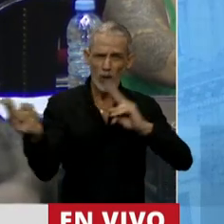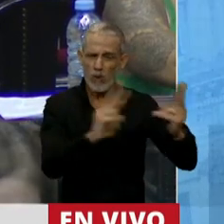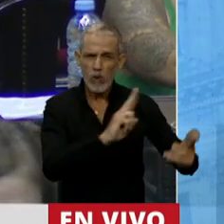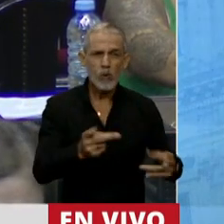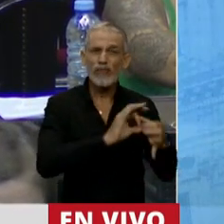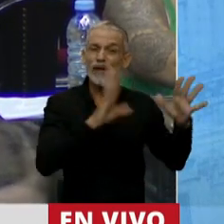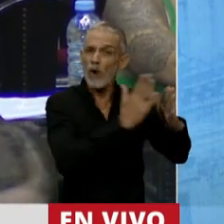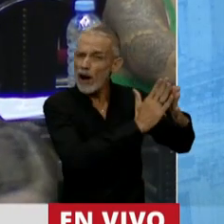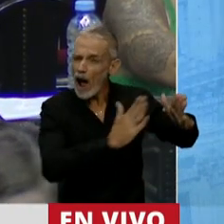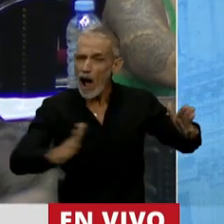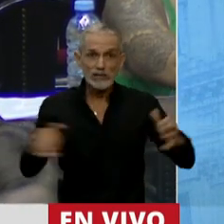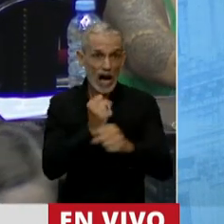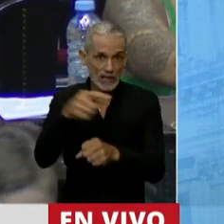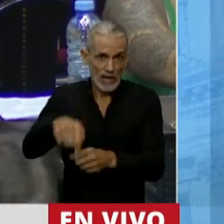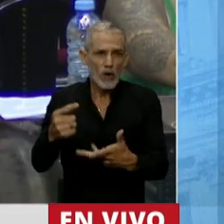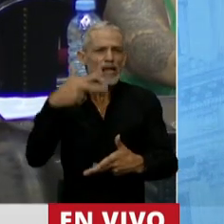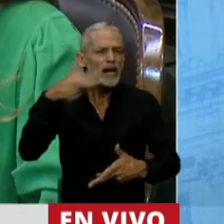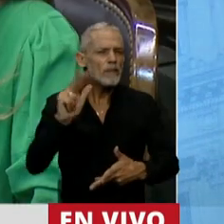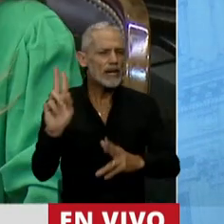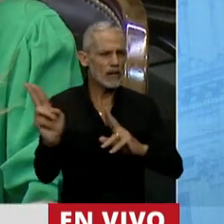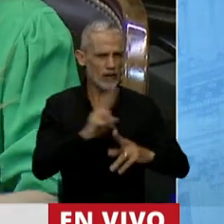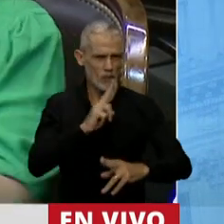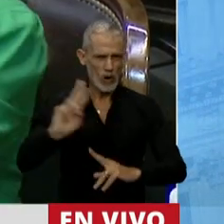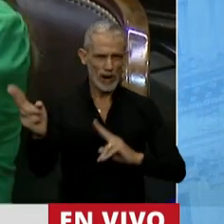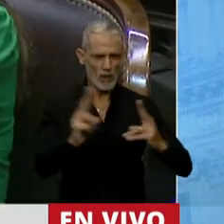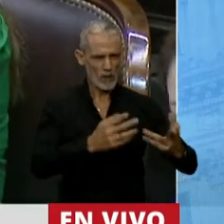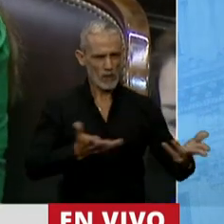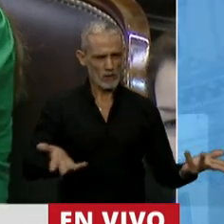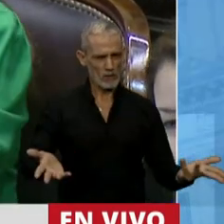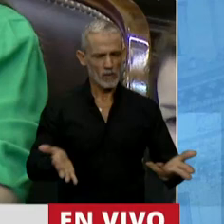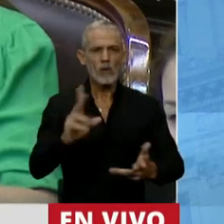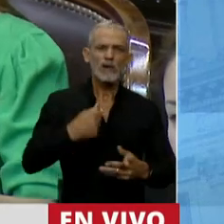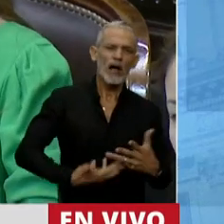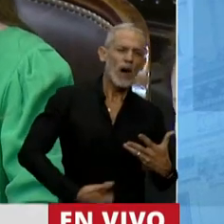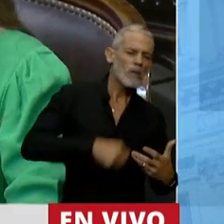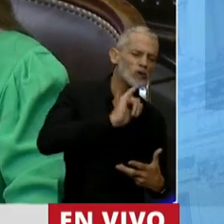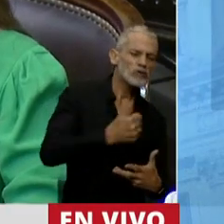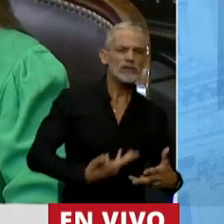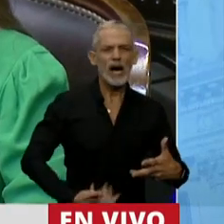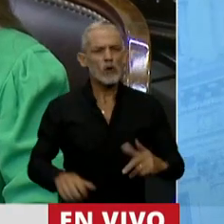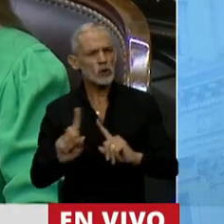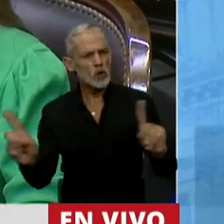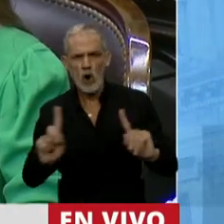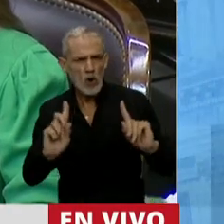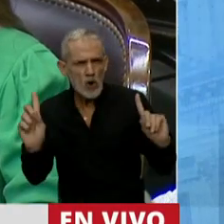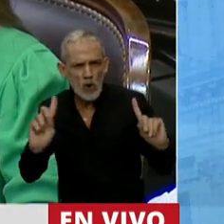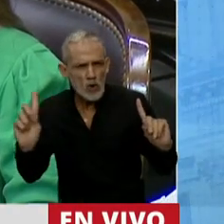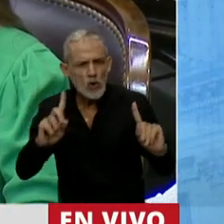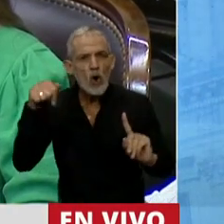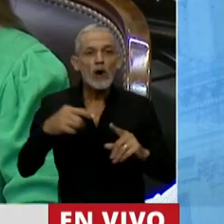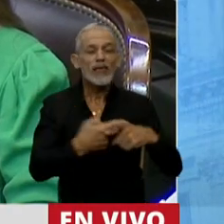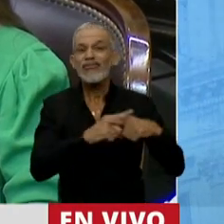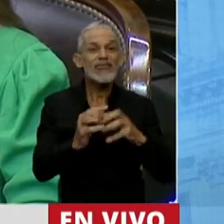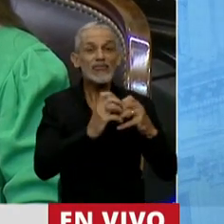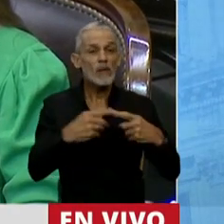por abortos clandestinos. Hoy no estamos discutiendo si aborto sí o aborto no. Hoy lo que se